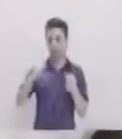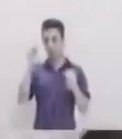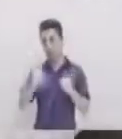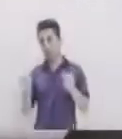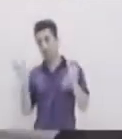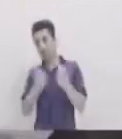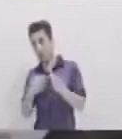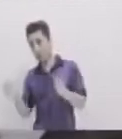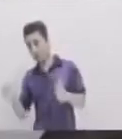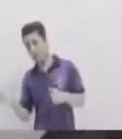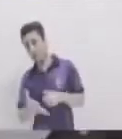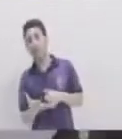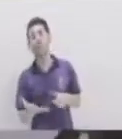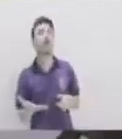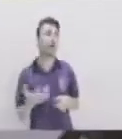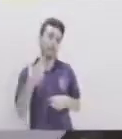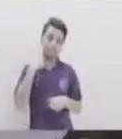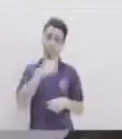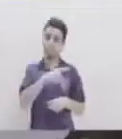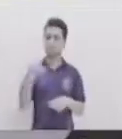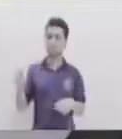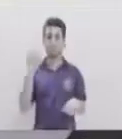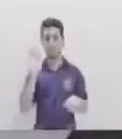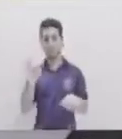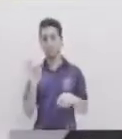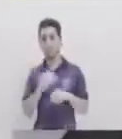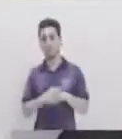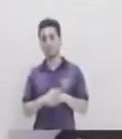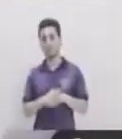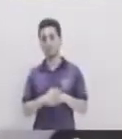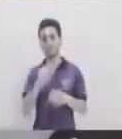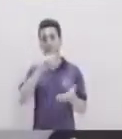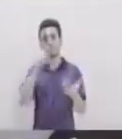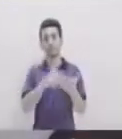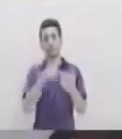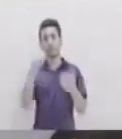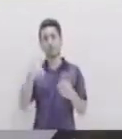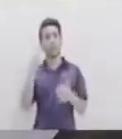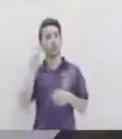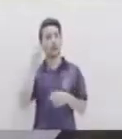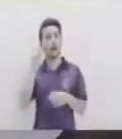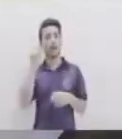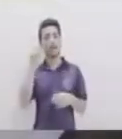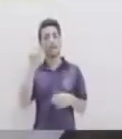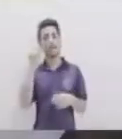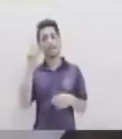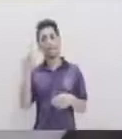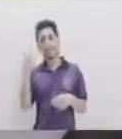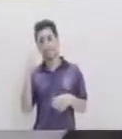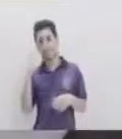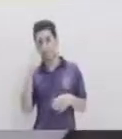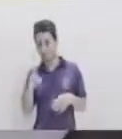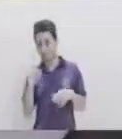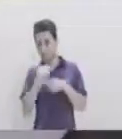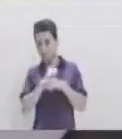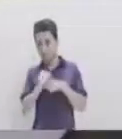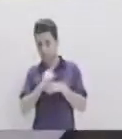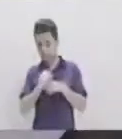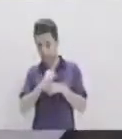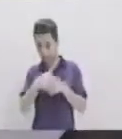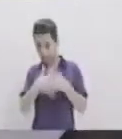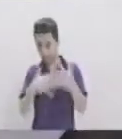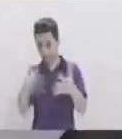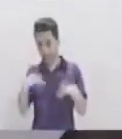Y nos damos cuenta De lo increíble Que puede llegar A ser el centro De gravedad ¿Verdad? Y como poder Ponerlo en práctica